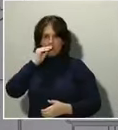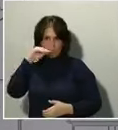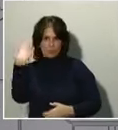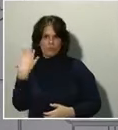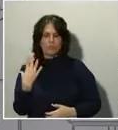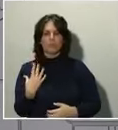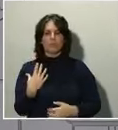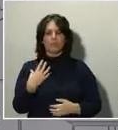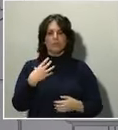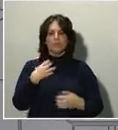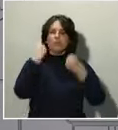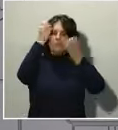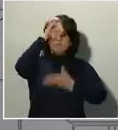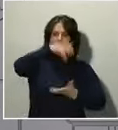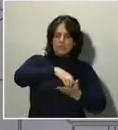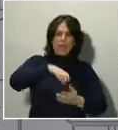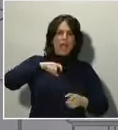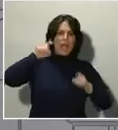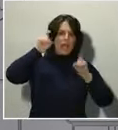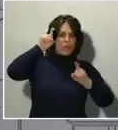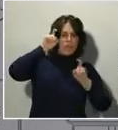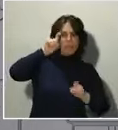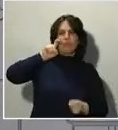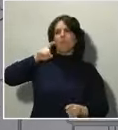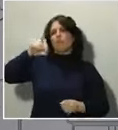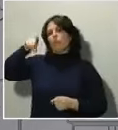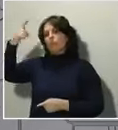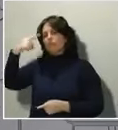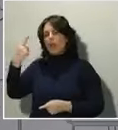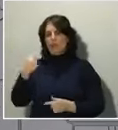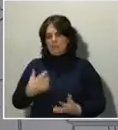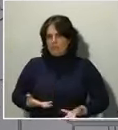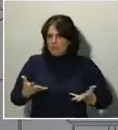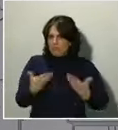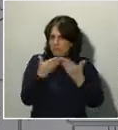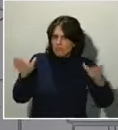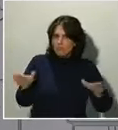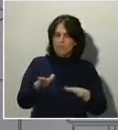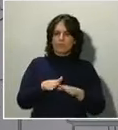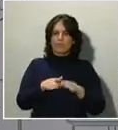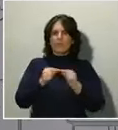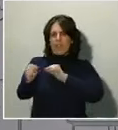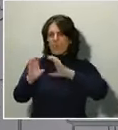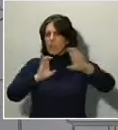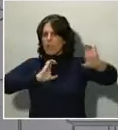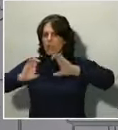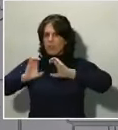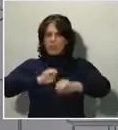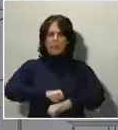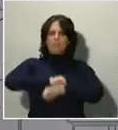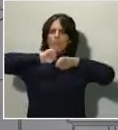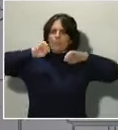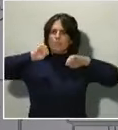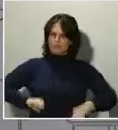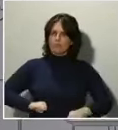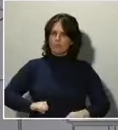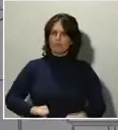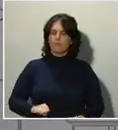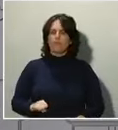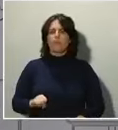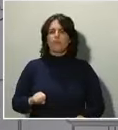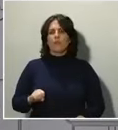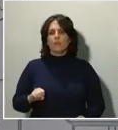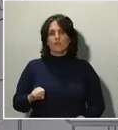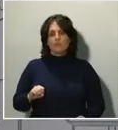culturales entregadas. Unas comunicaciones y unas telecomunicaciones robustas. Y sobre todo, por encima